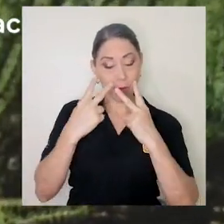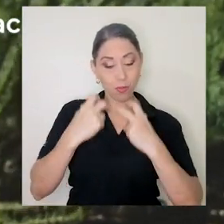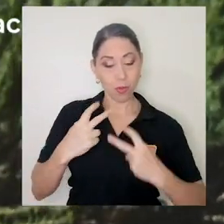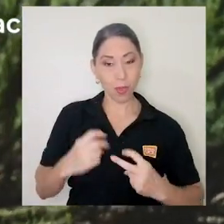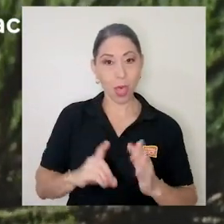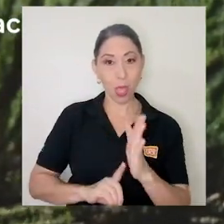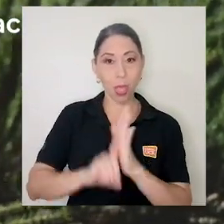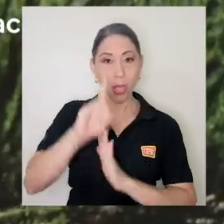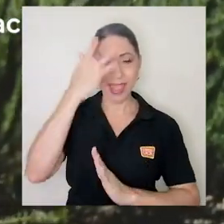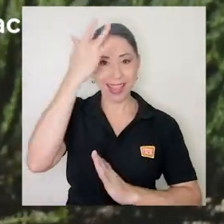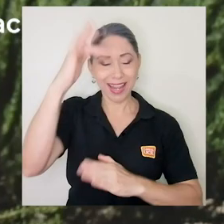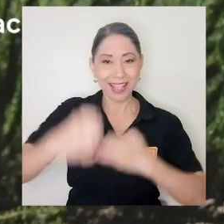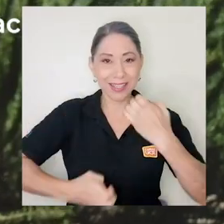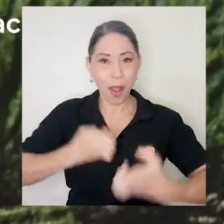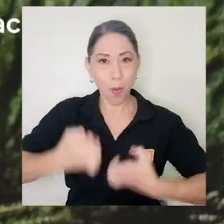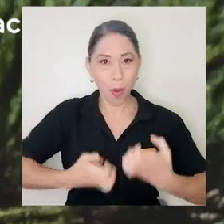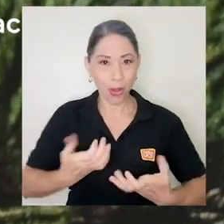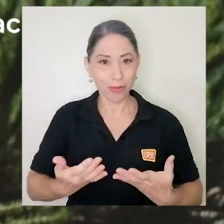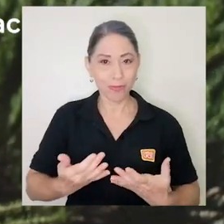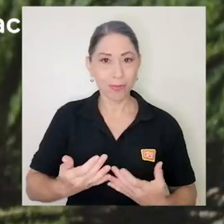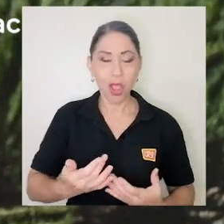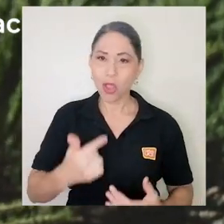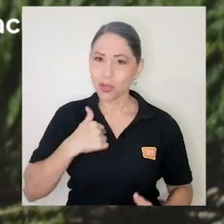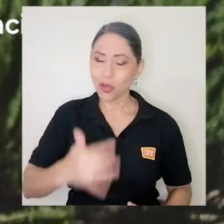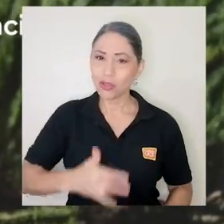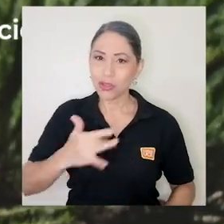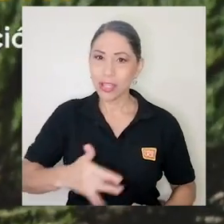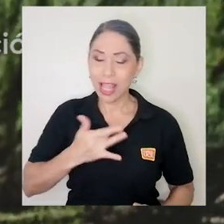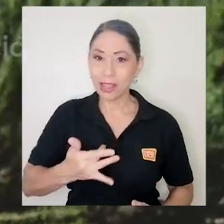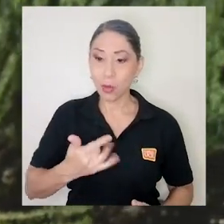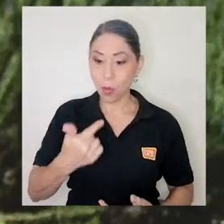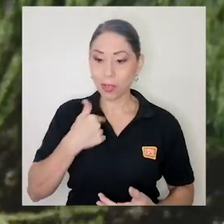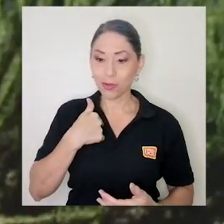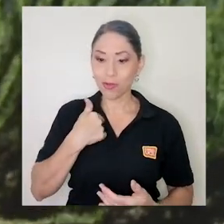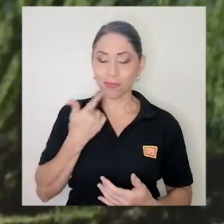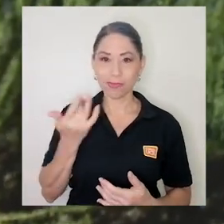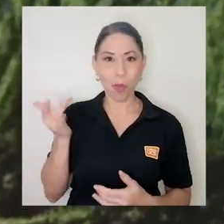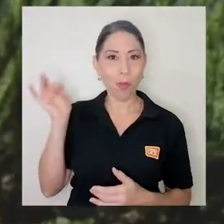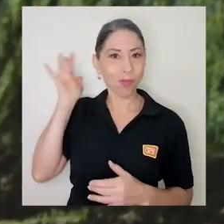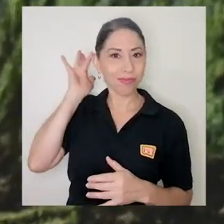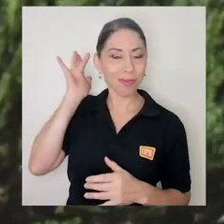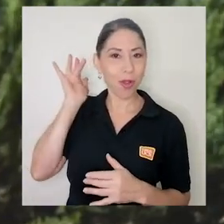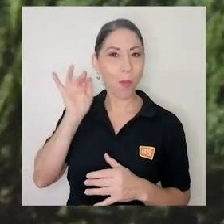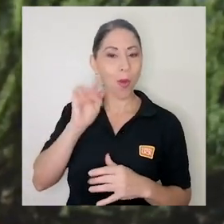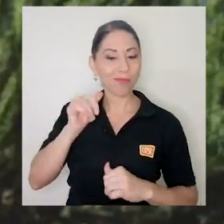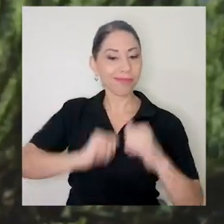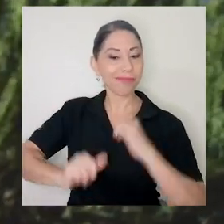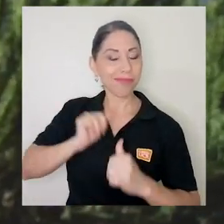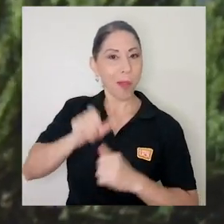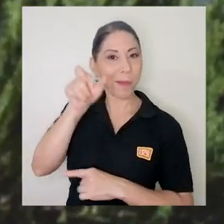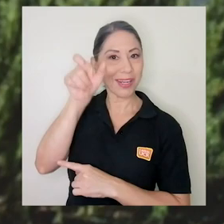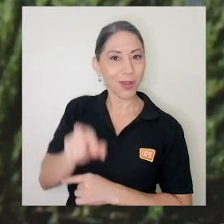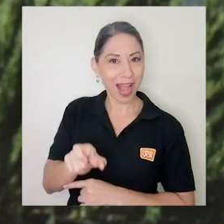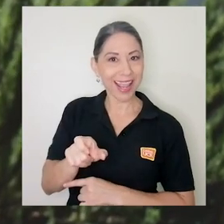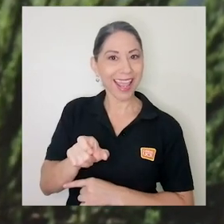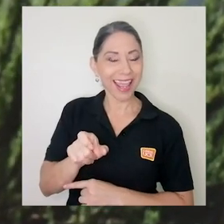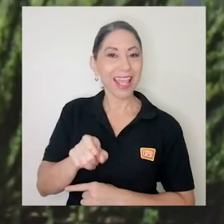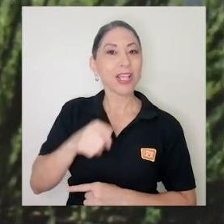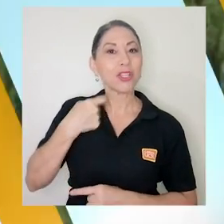mi inteligencia emocional porque siento que a la hora de la creación de un personaje o la interpretación tengo que encontrar